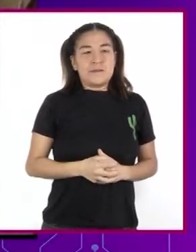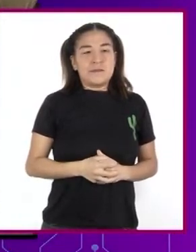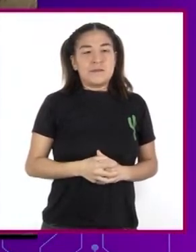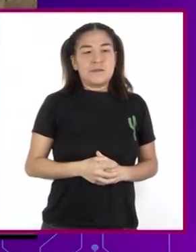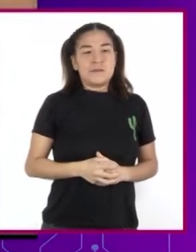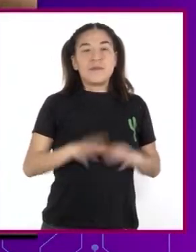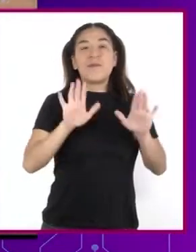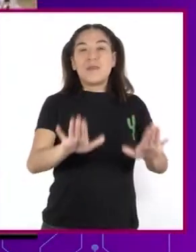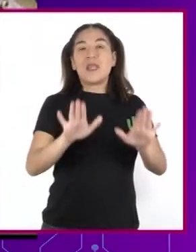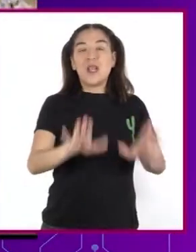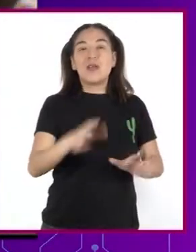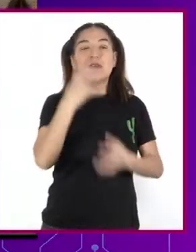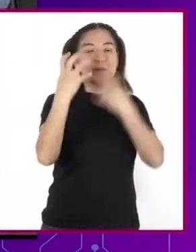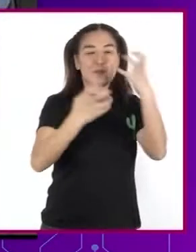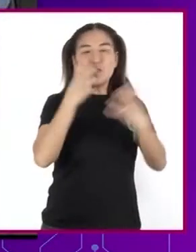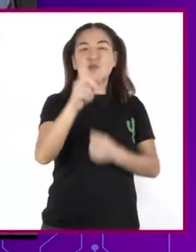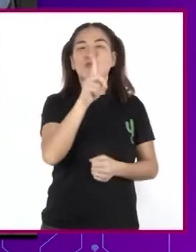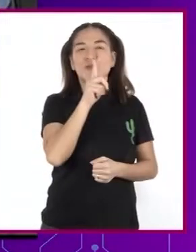silencio!